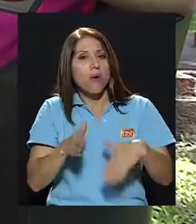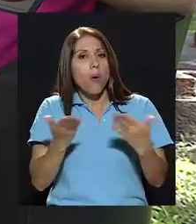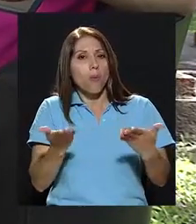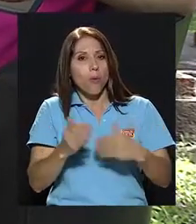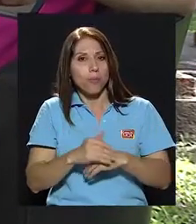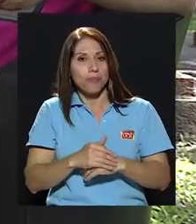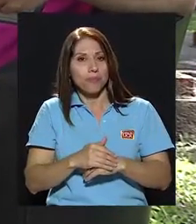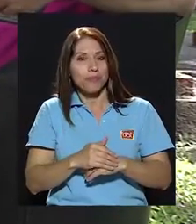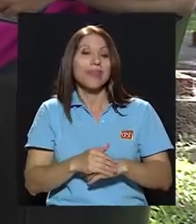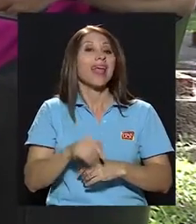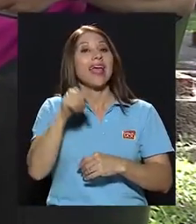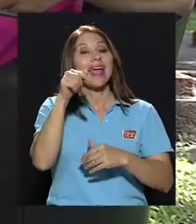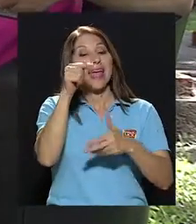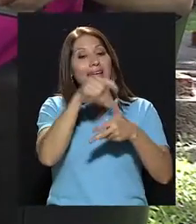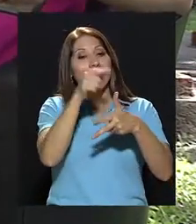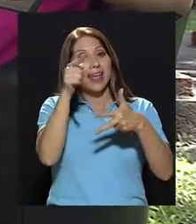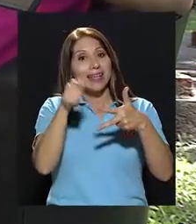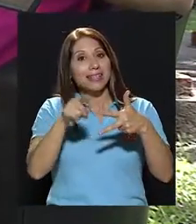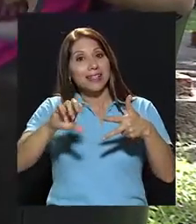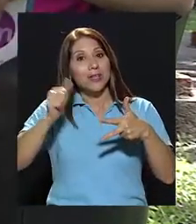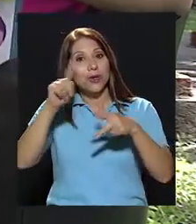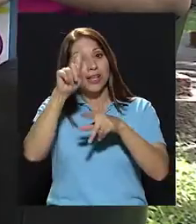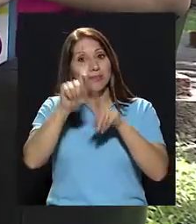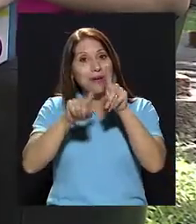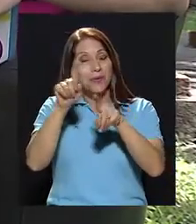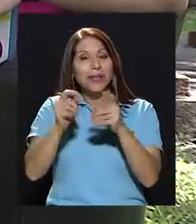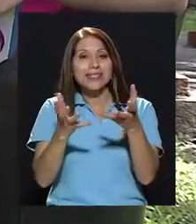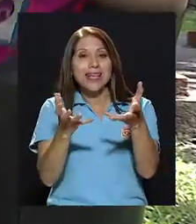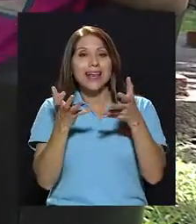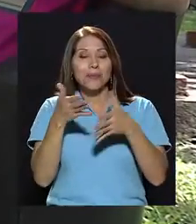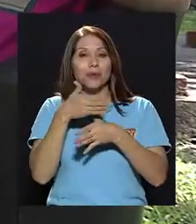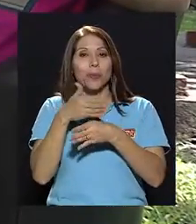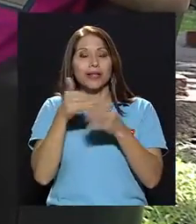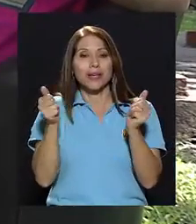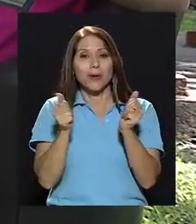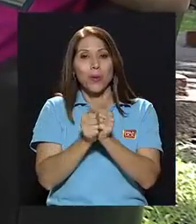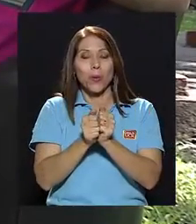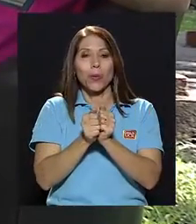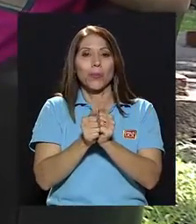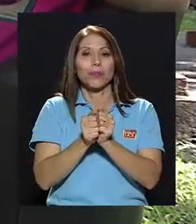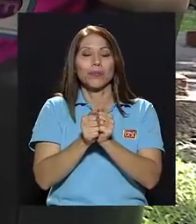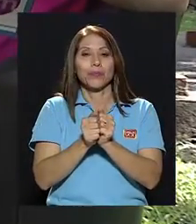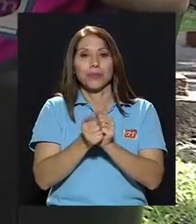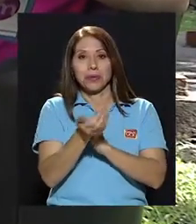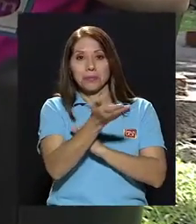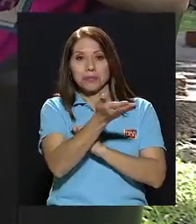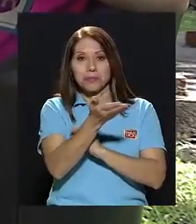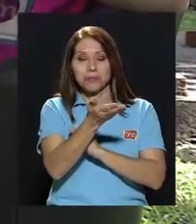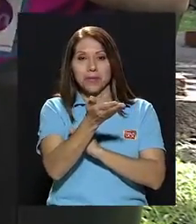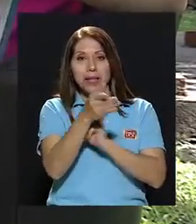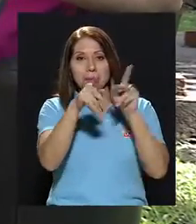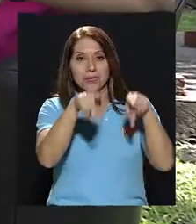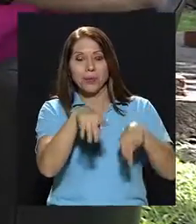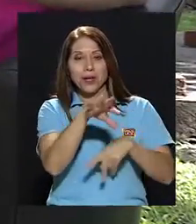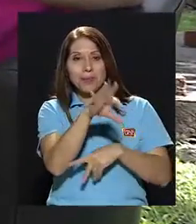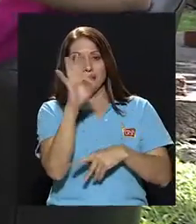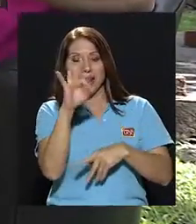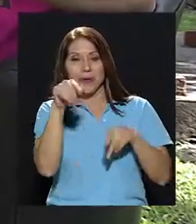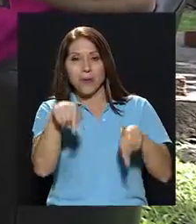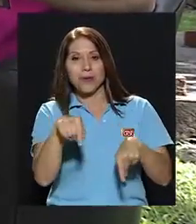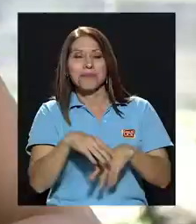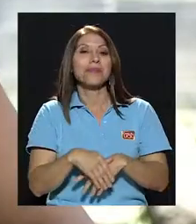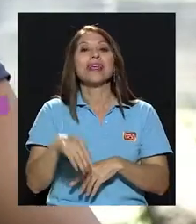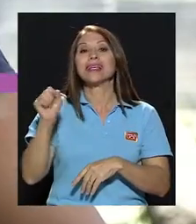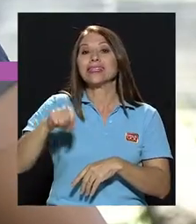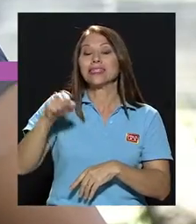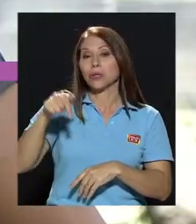Estas son y otras preguntas son las que queremos compartir el día de hoy con nuestra invitada. Así